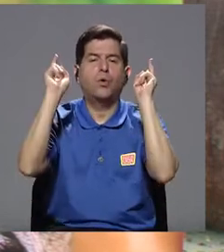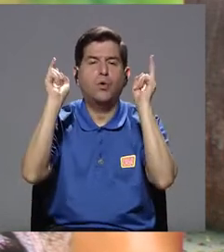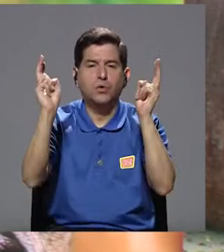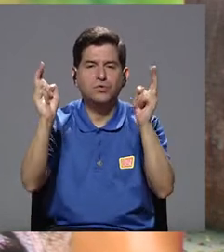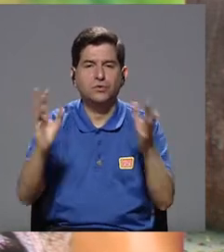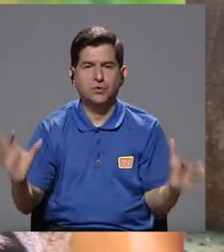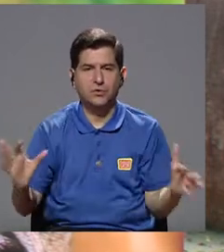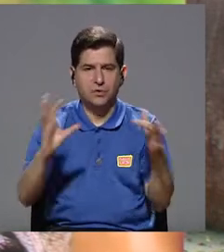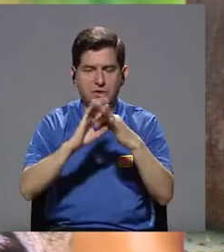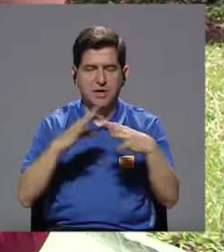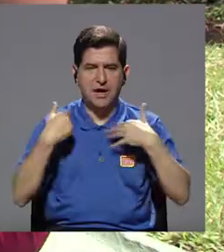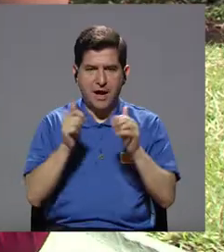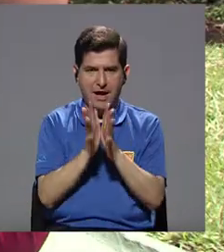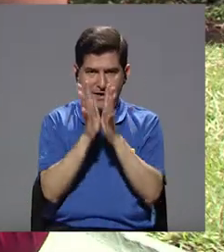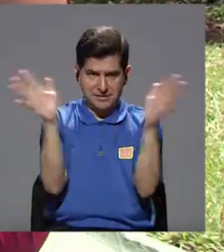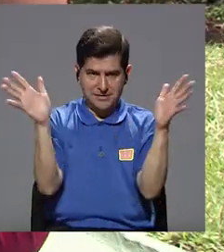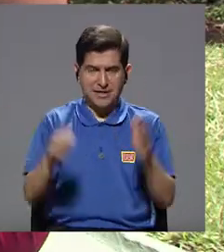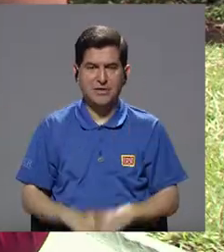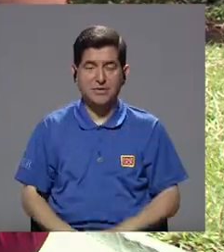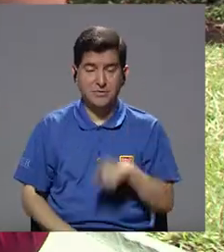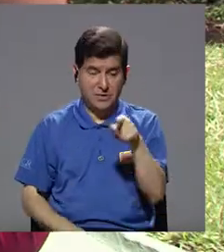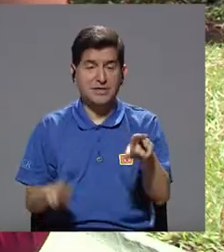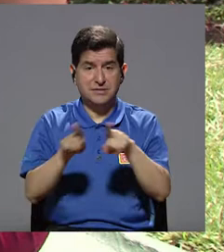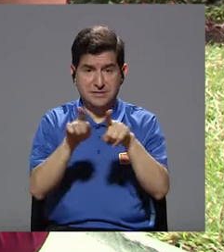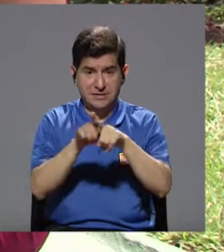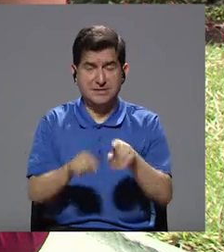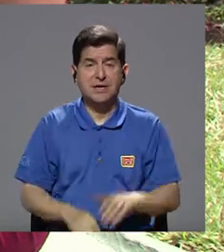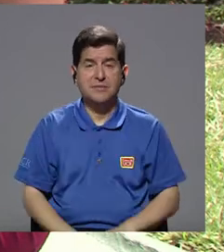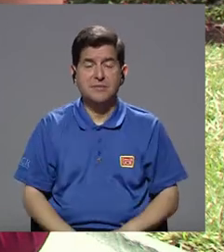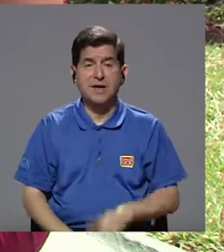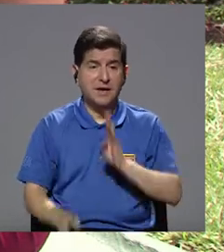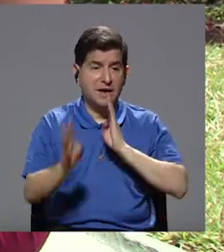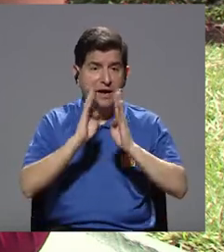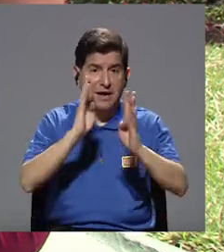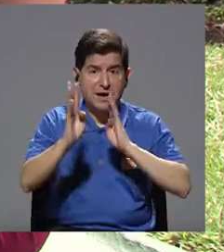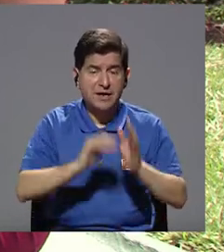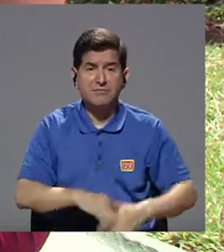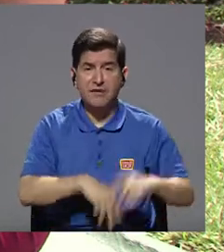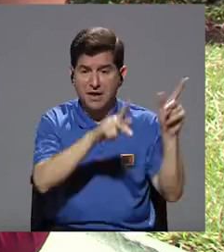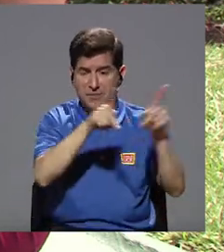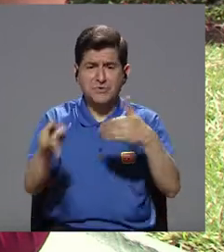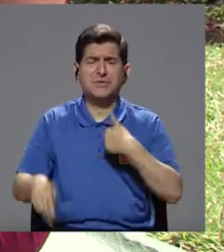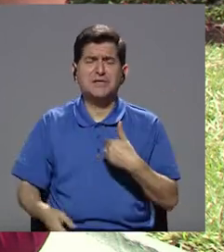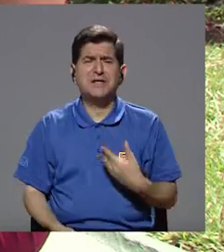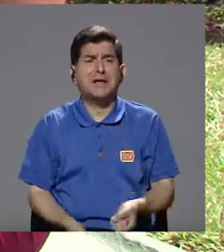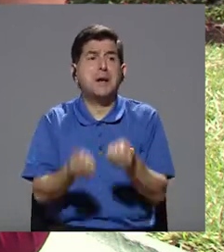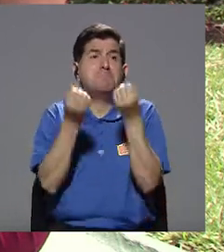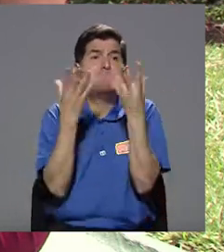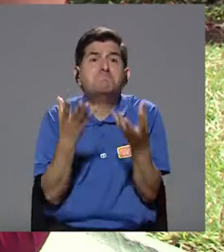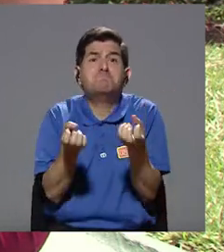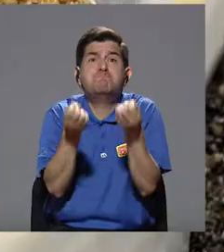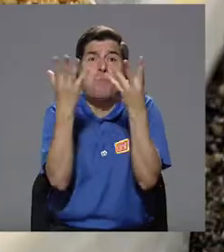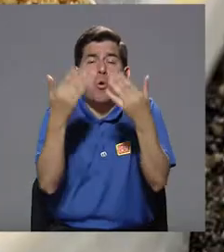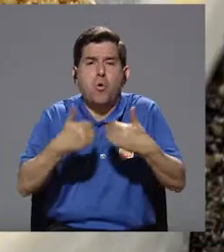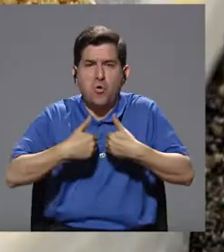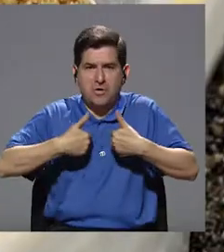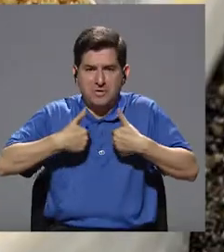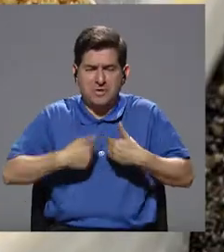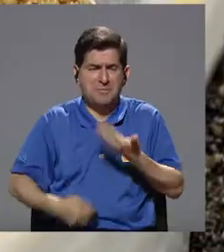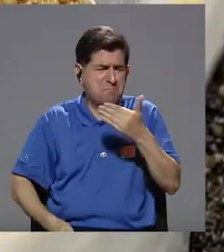que referente a salud pública es el tema de los acumuladores, cuando estamos hablando de personas que tienen muchísimos animales,